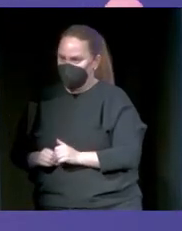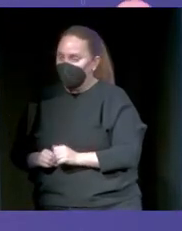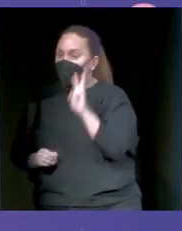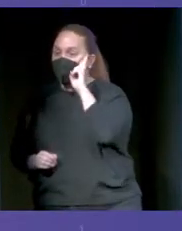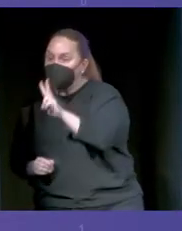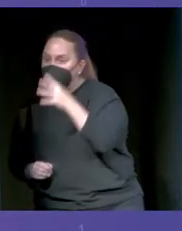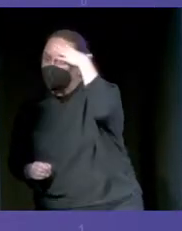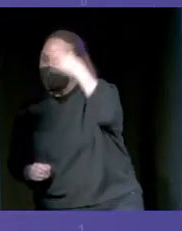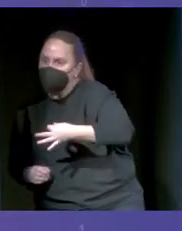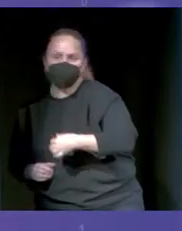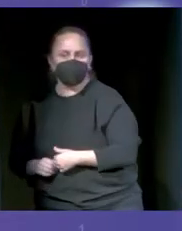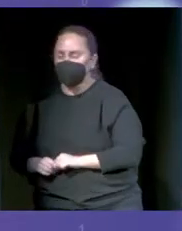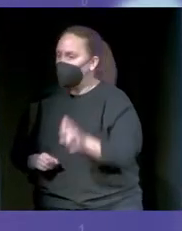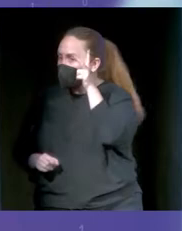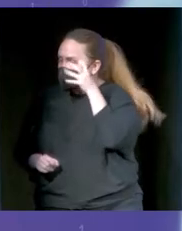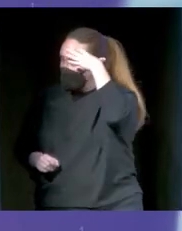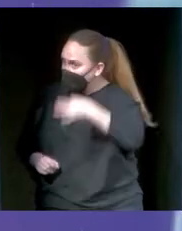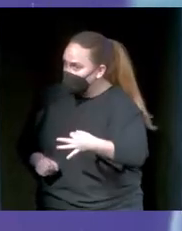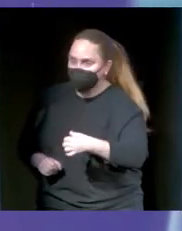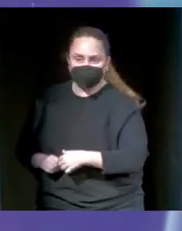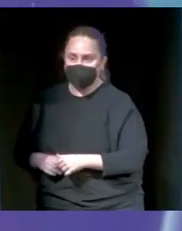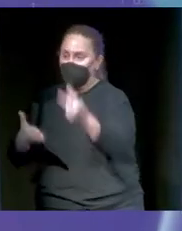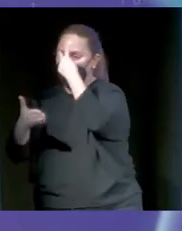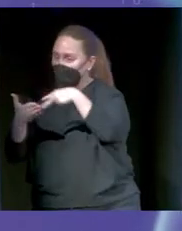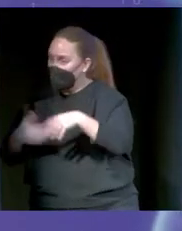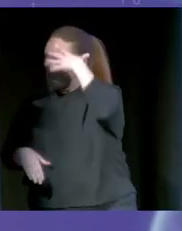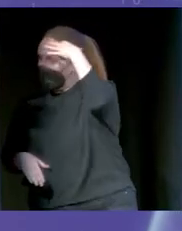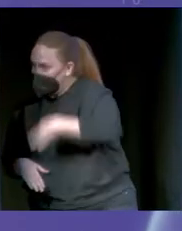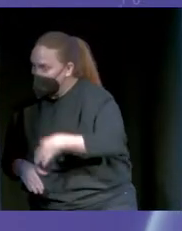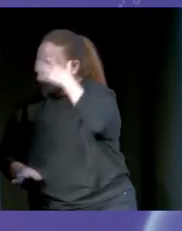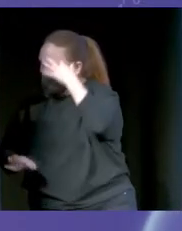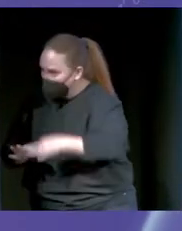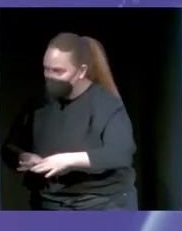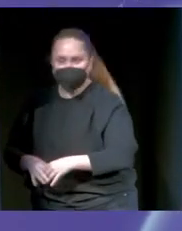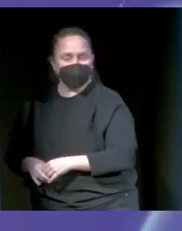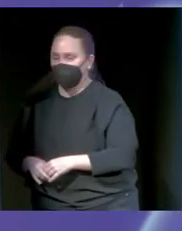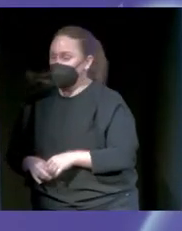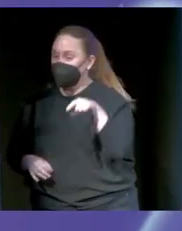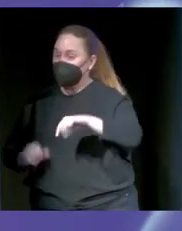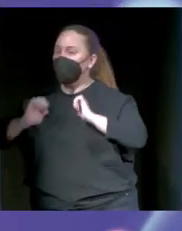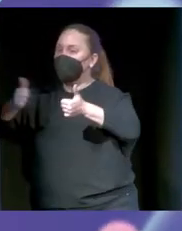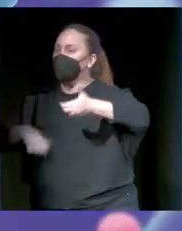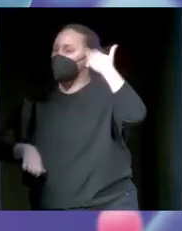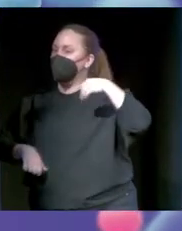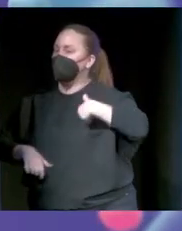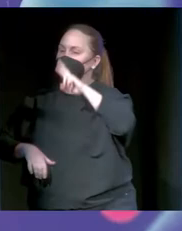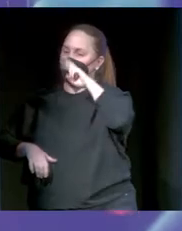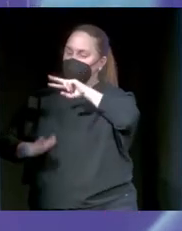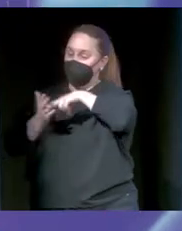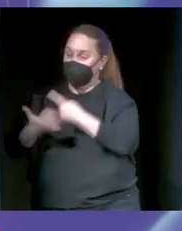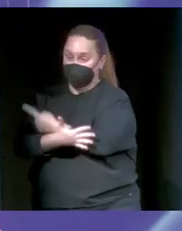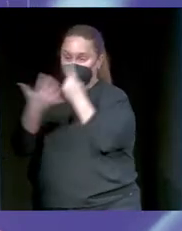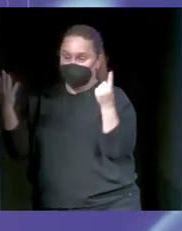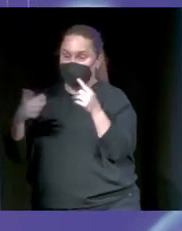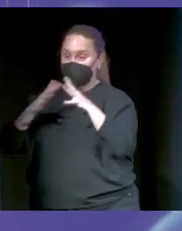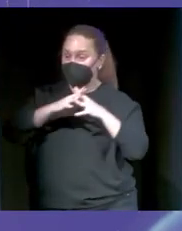vemos, lo que escuchamos, ni lo que leemos. Y todo esto empieza, al menos a nivel global, en el 2016, con las elecciones en Estados Unidos,